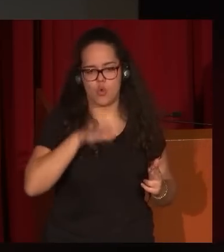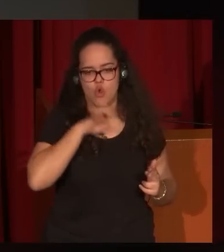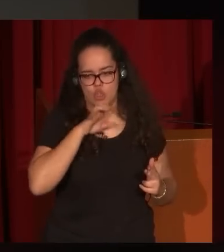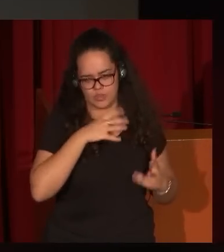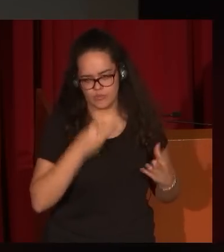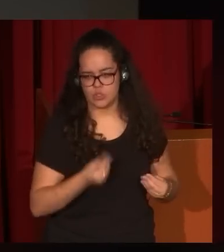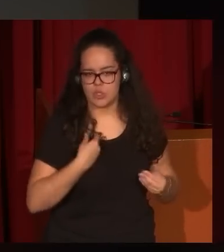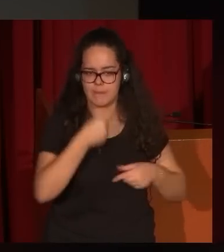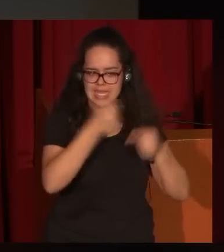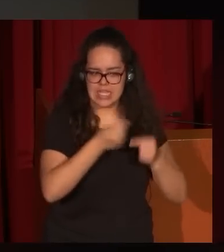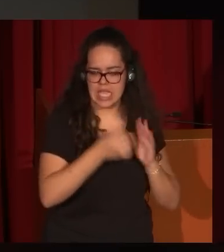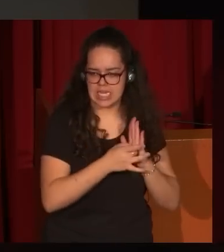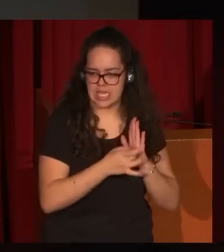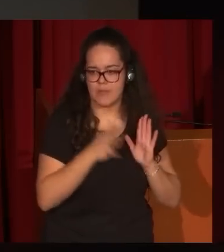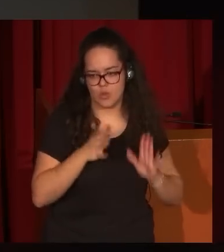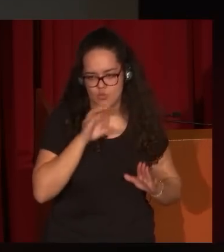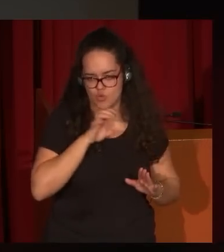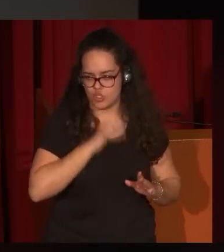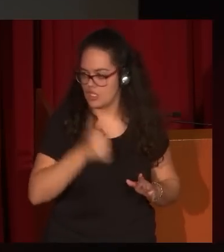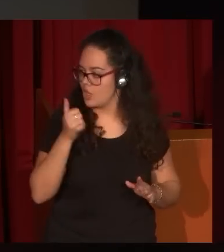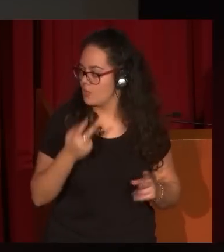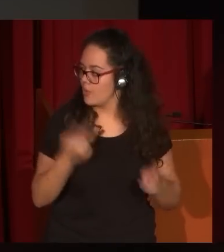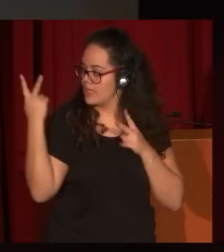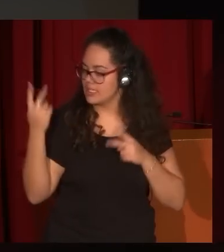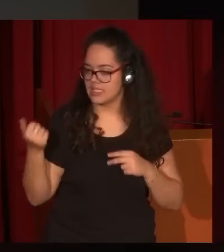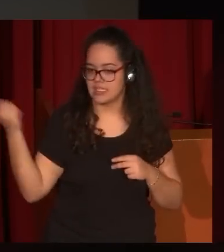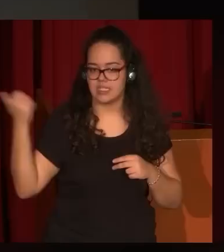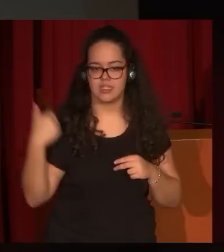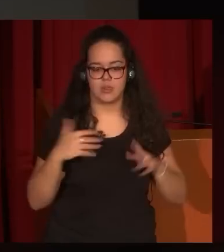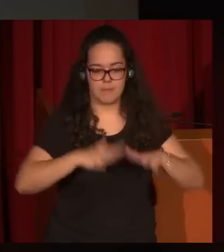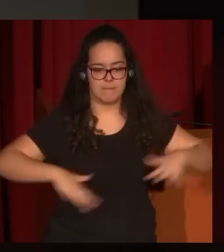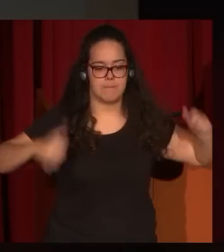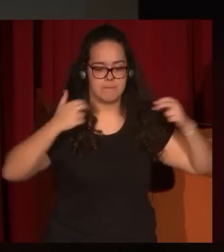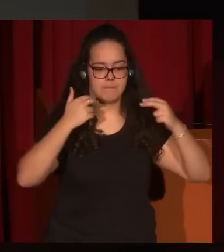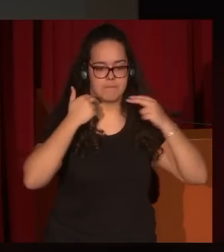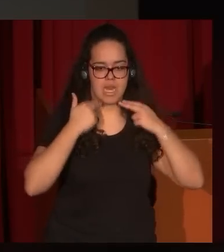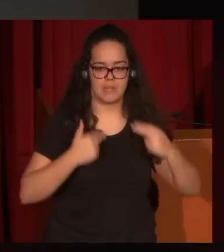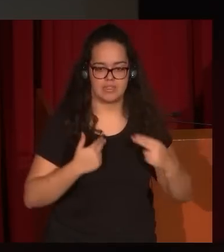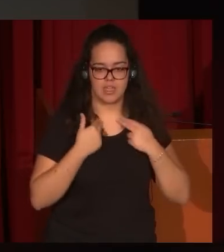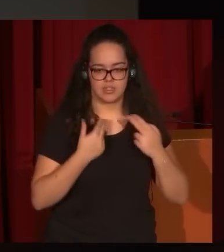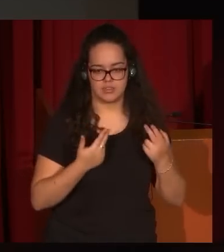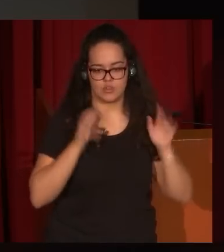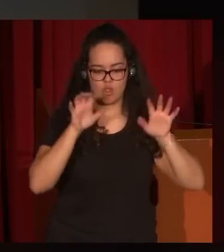muy medida de calidad, pero muy curiosa, como es esta sesión parlamentaria en el Congreso de los Diputados.